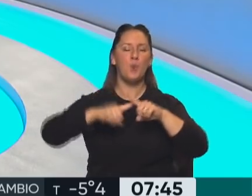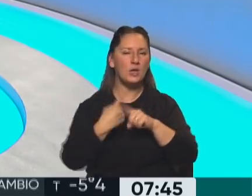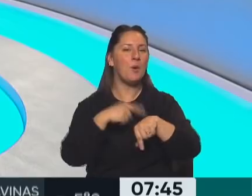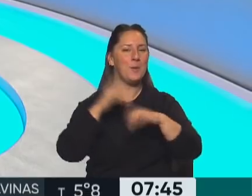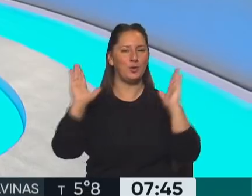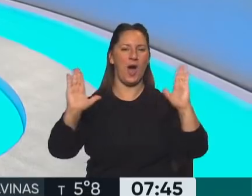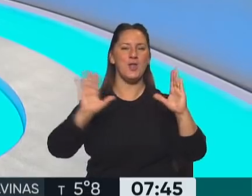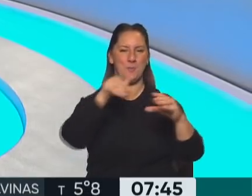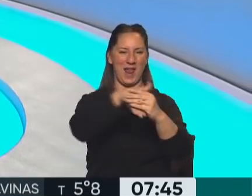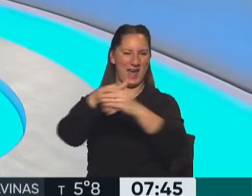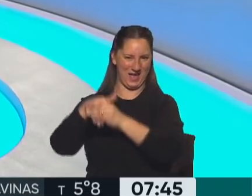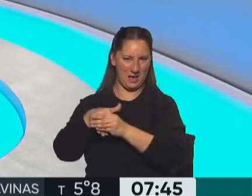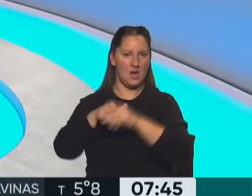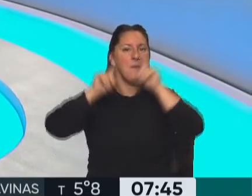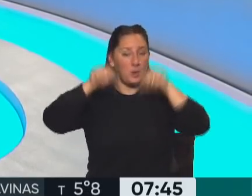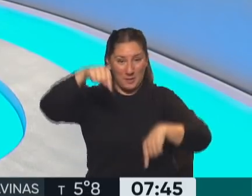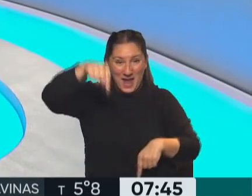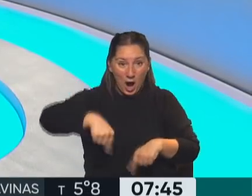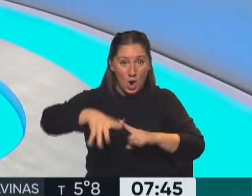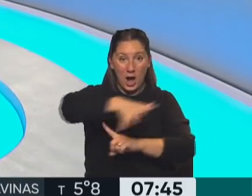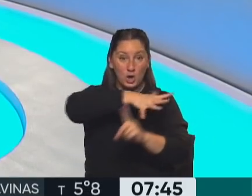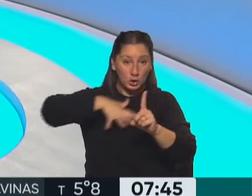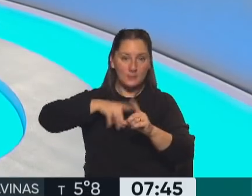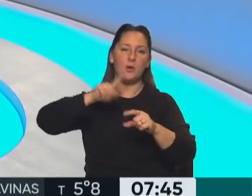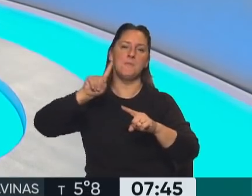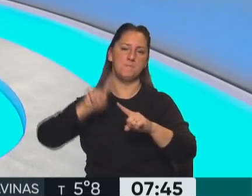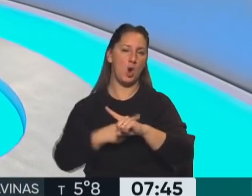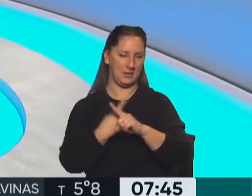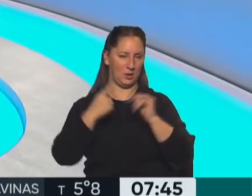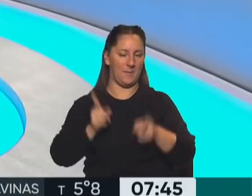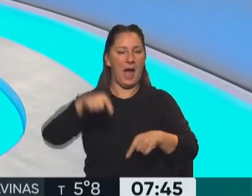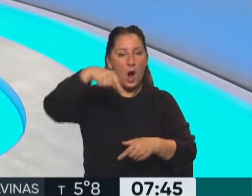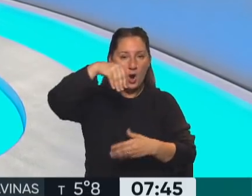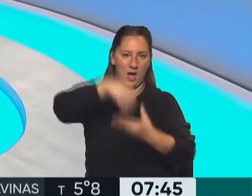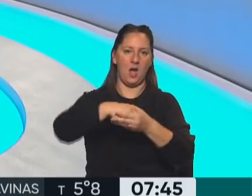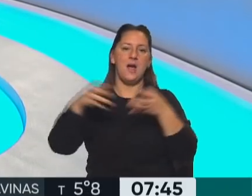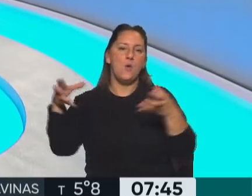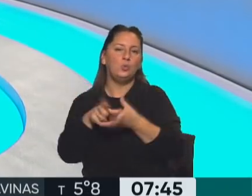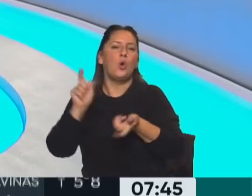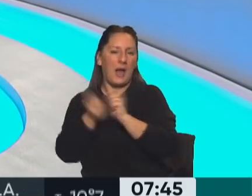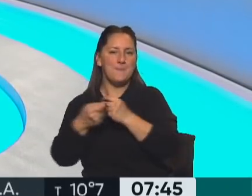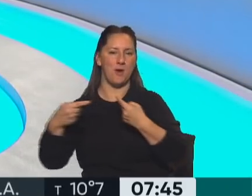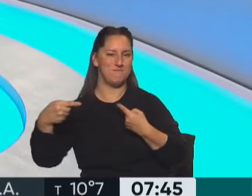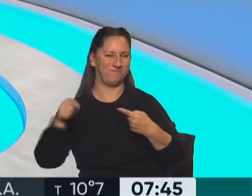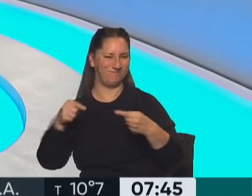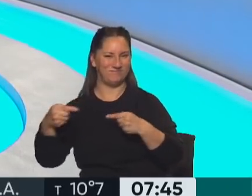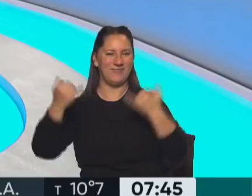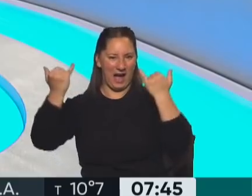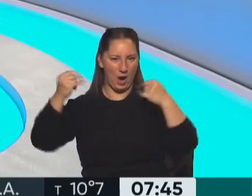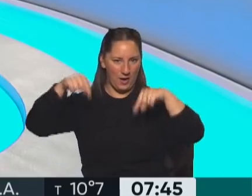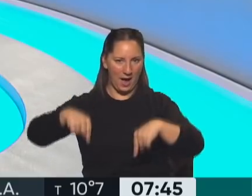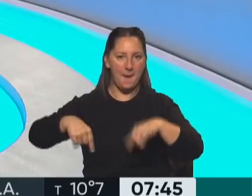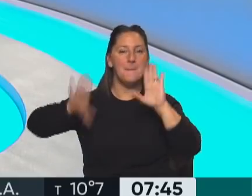año electoral, pero es político también en este contexto porque nuevamente hay una disputa interna de Juntos por el Cambio, en este